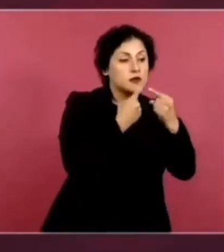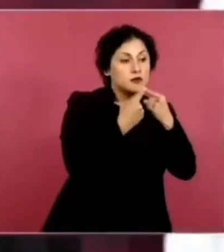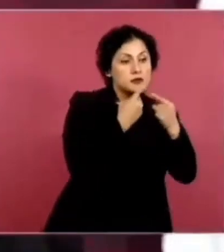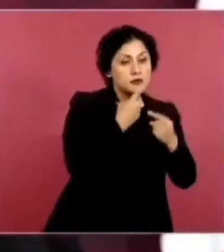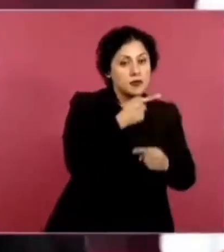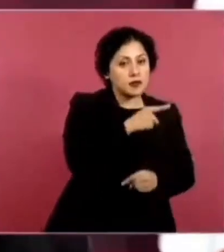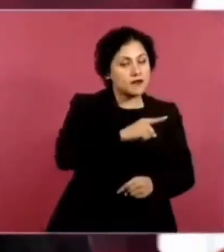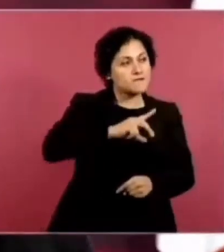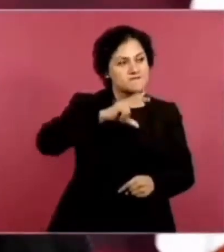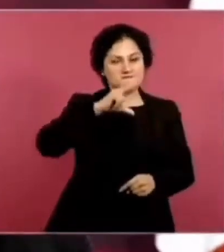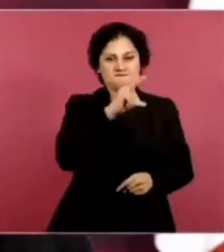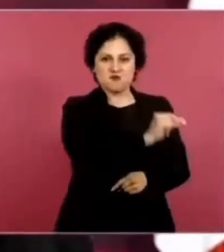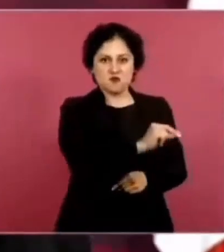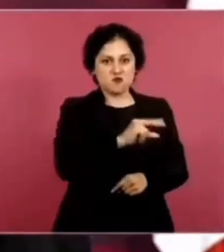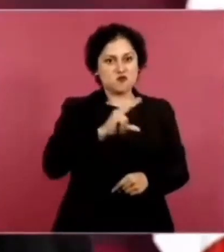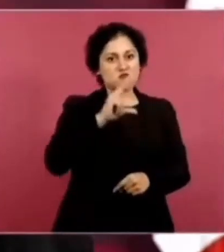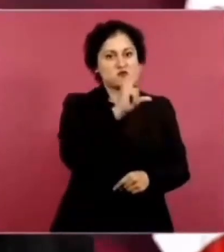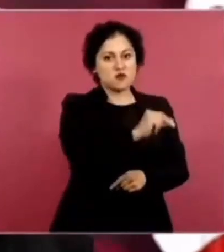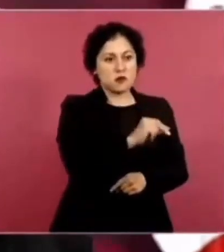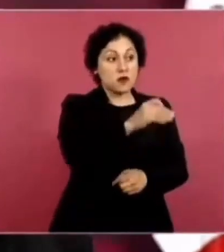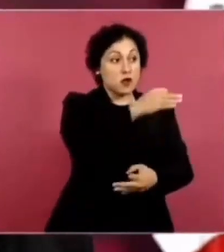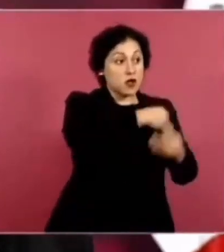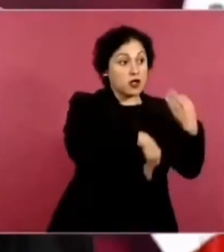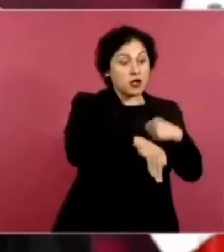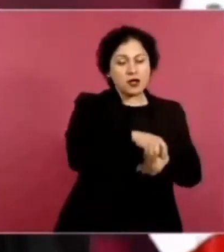Y sin embargo mantuvo su postura.